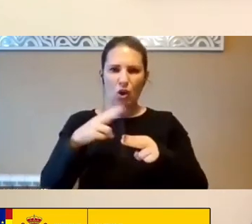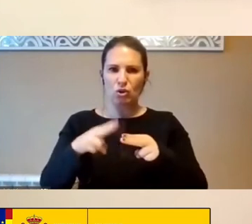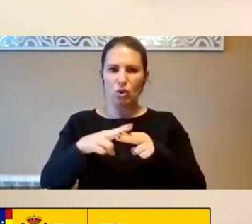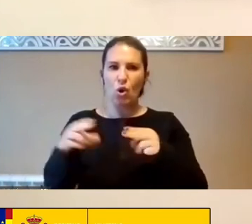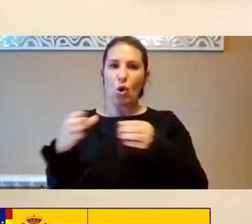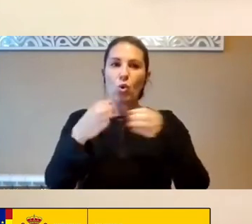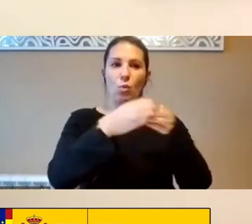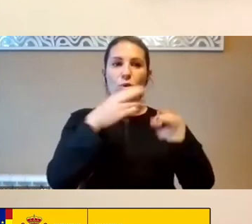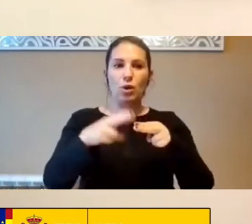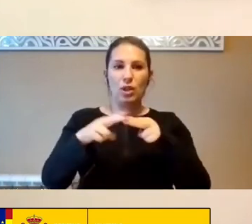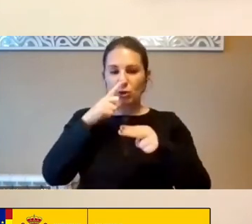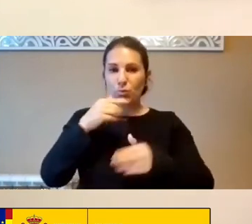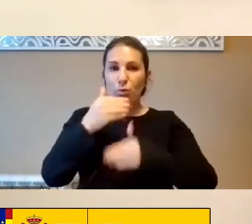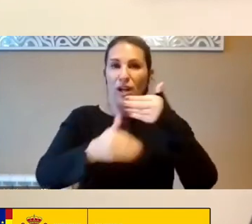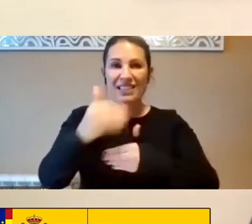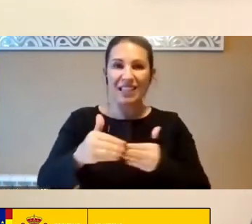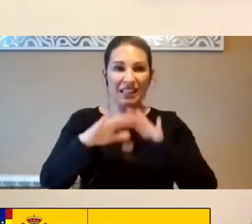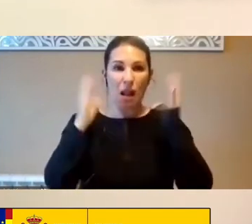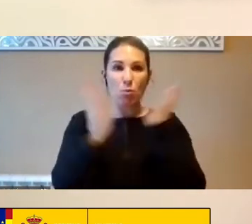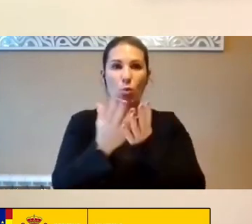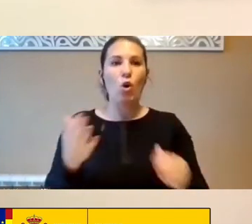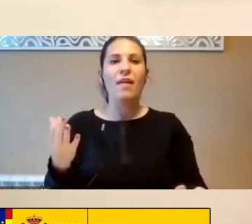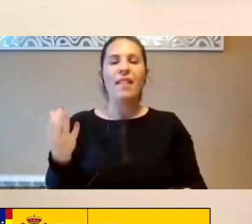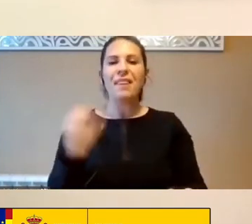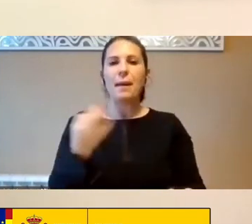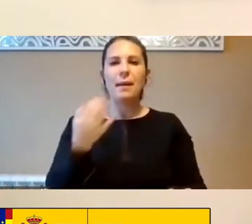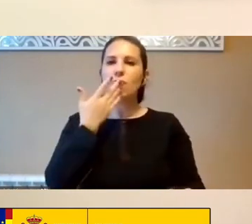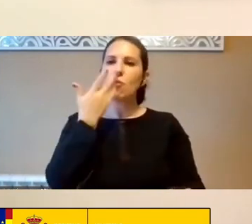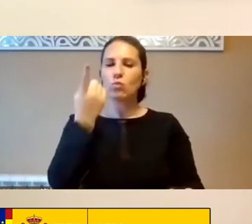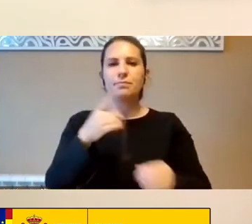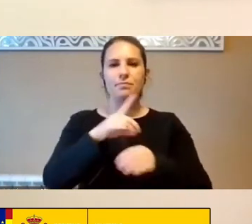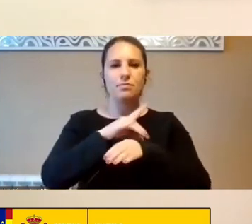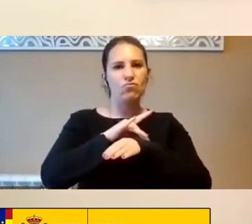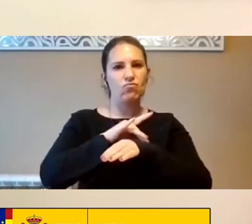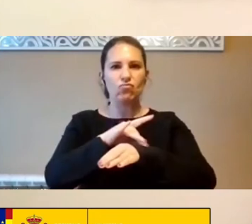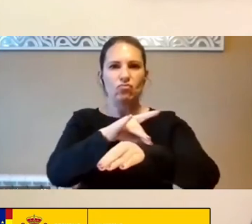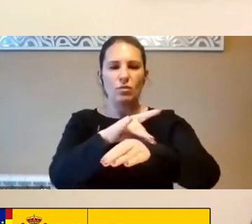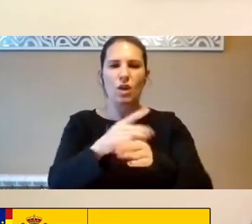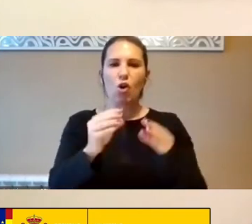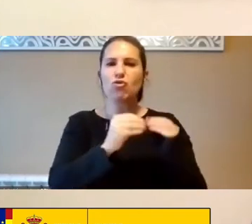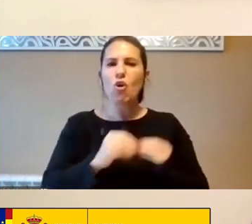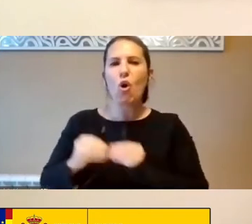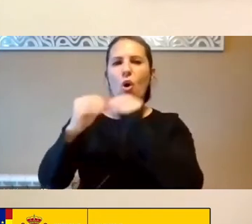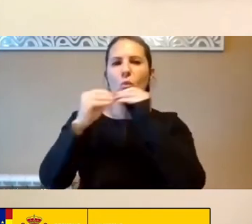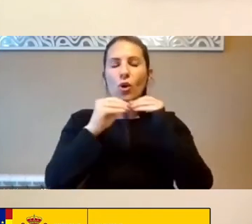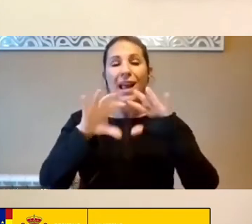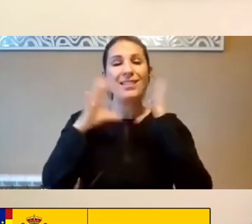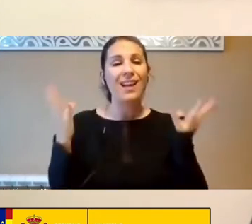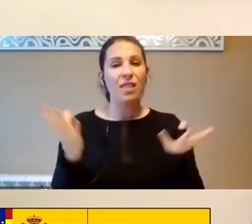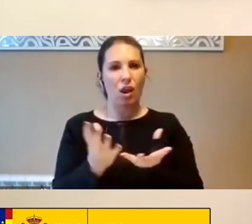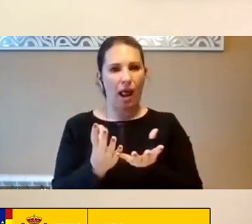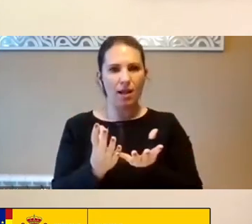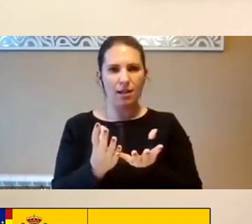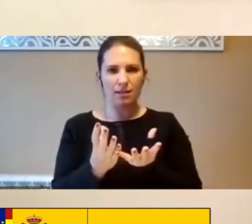Políticos Progresistas Del Mundo Tenemos Que Tener Una Ruta Común Una Ruta Internacional Y Una Ruta Que